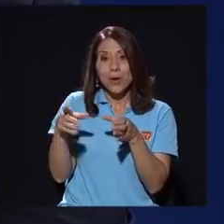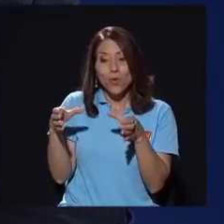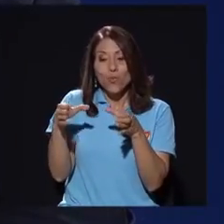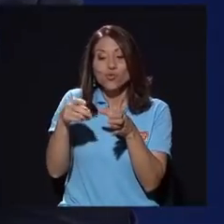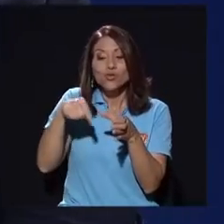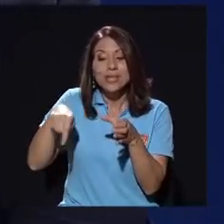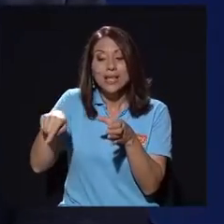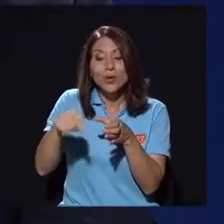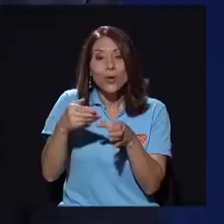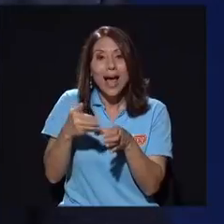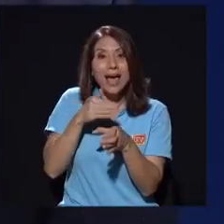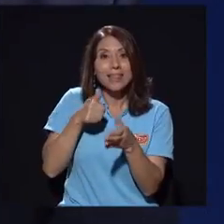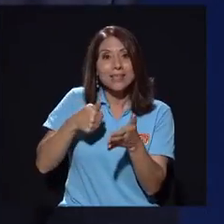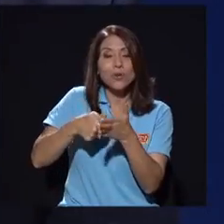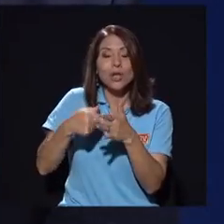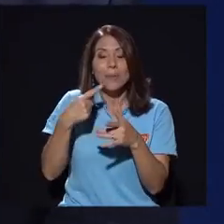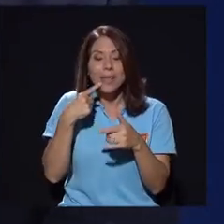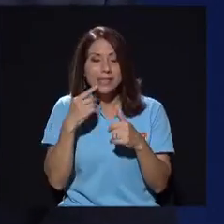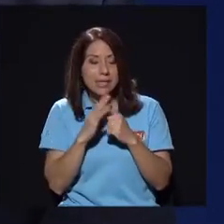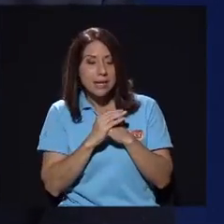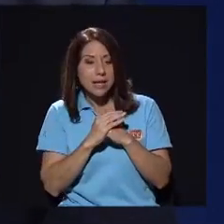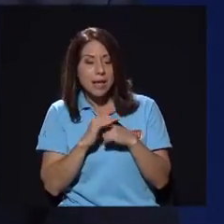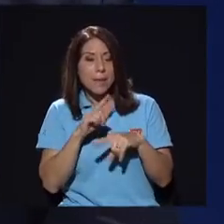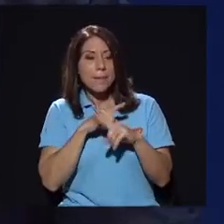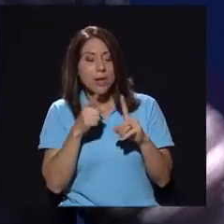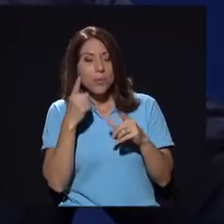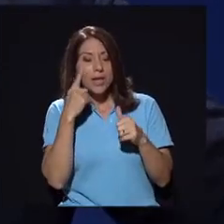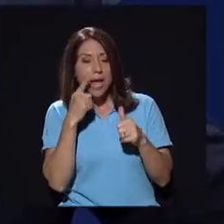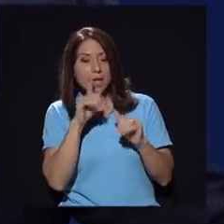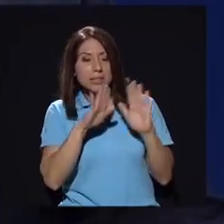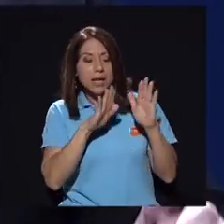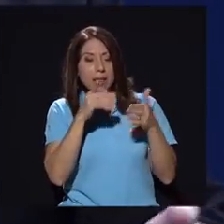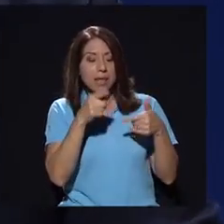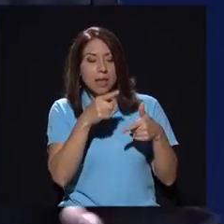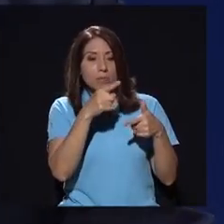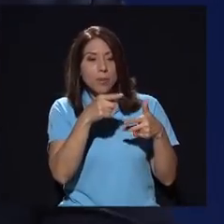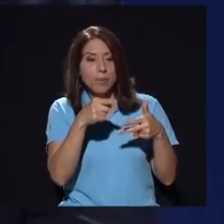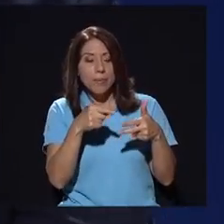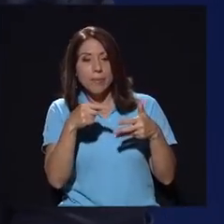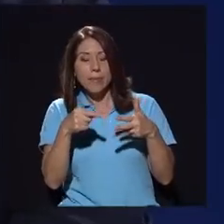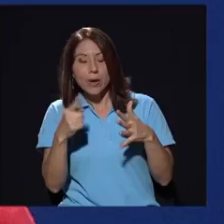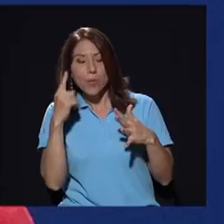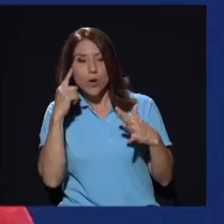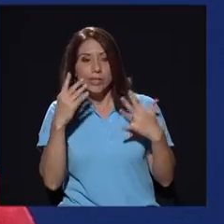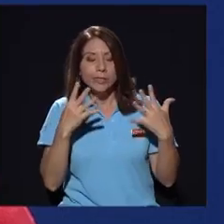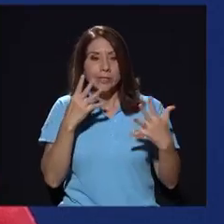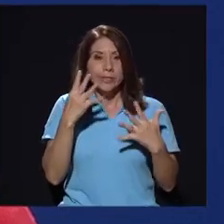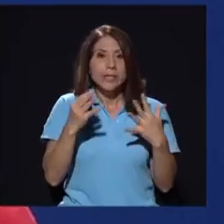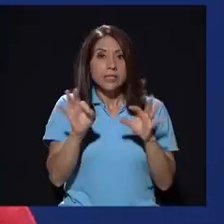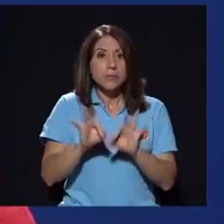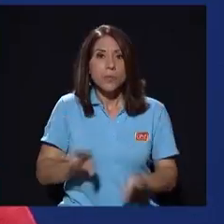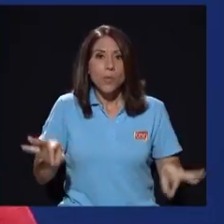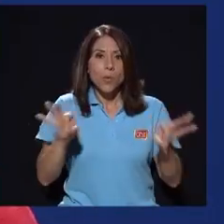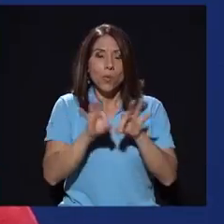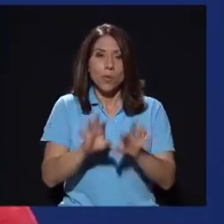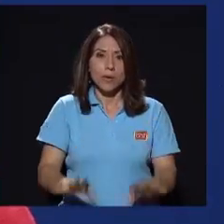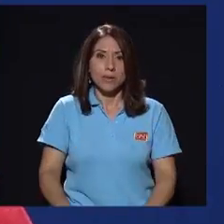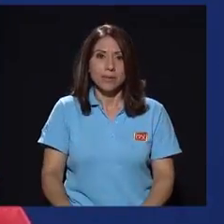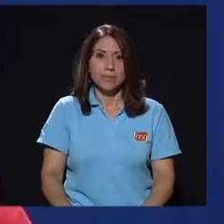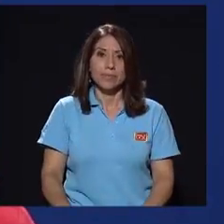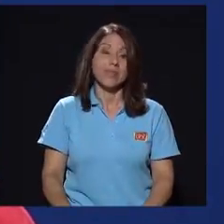va a poder decir mira es que este salió por aquí por allá por acá tiene sus amigos o sea esa parte es importante